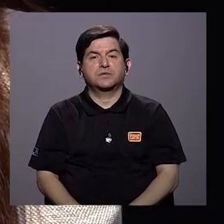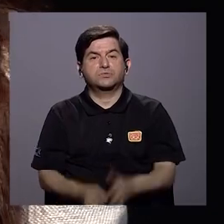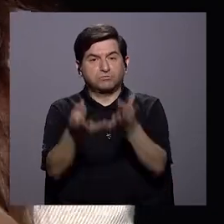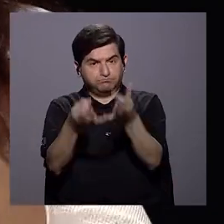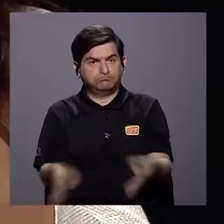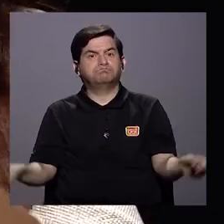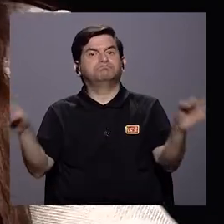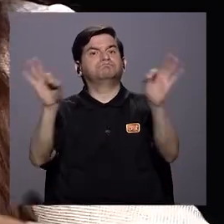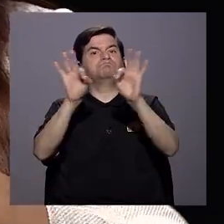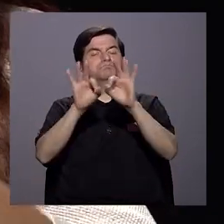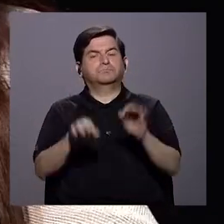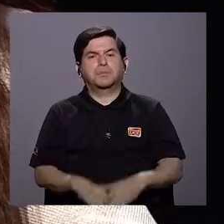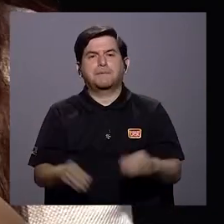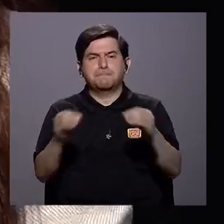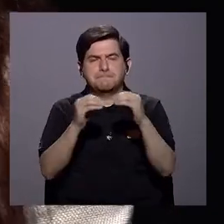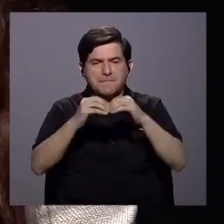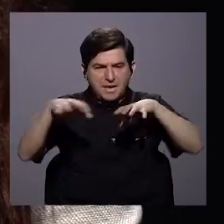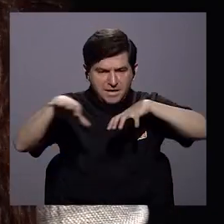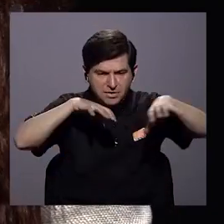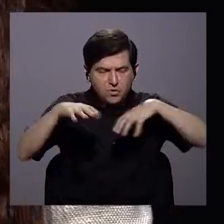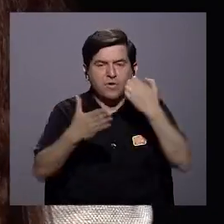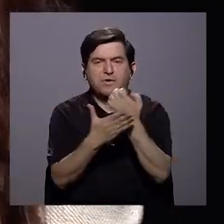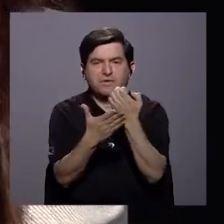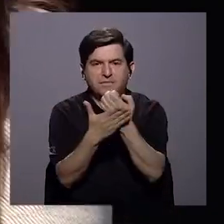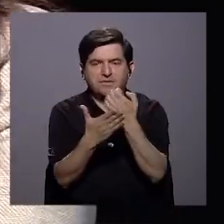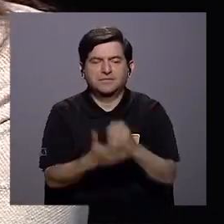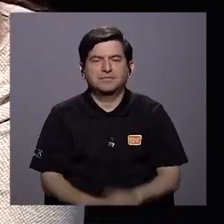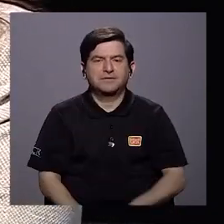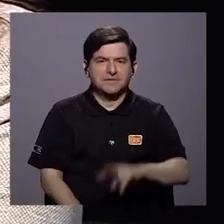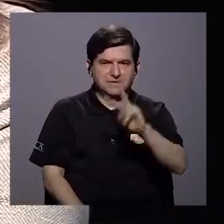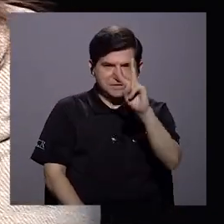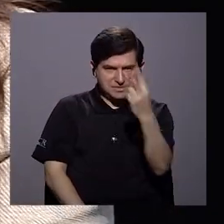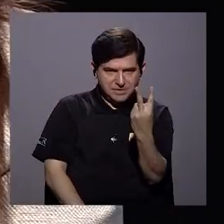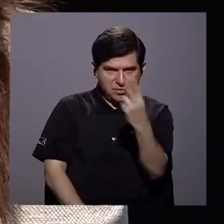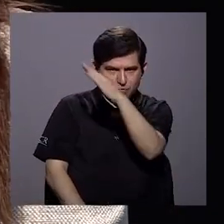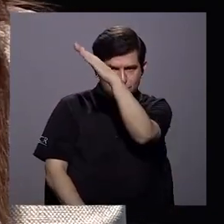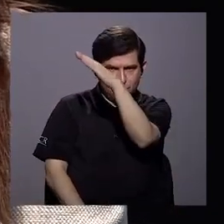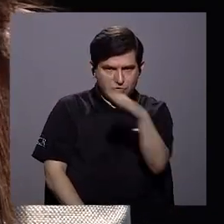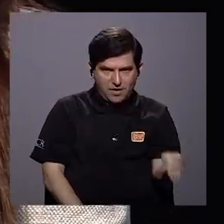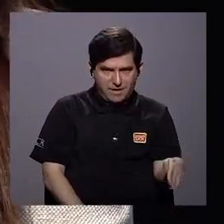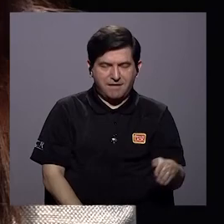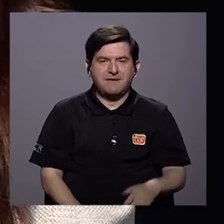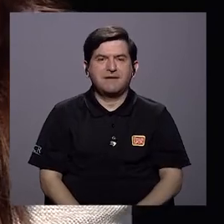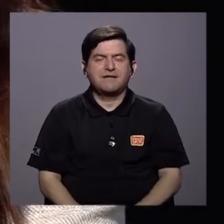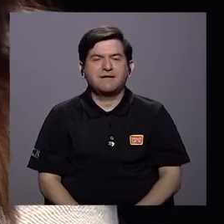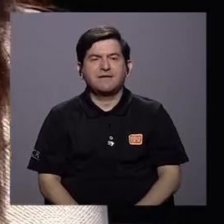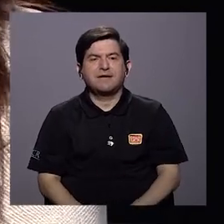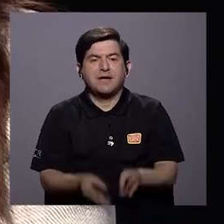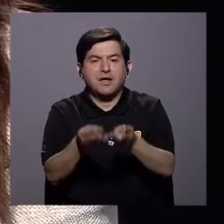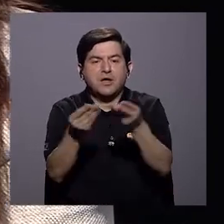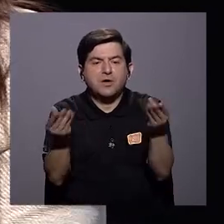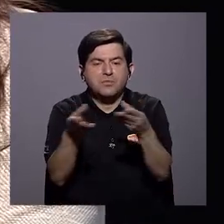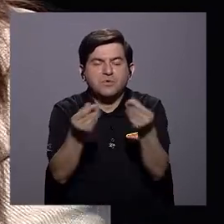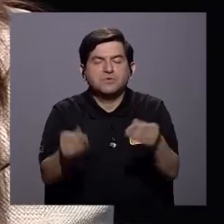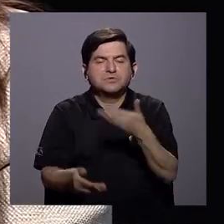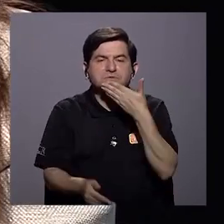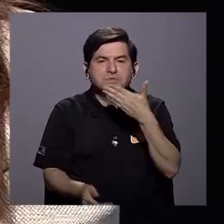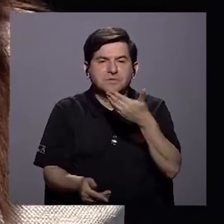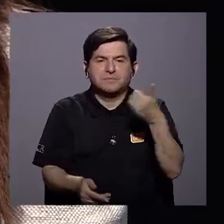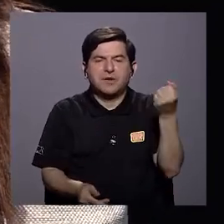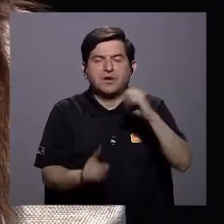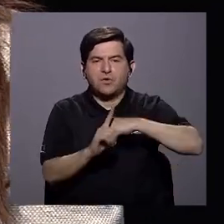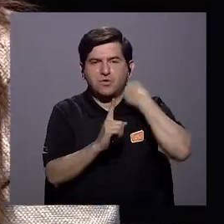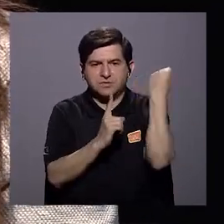potente precisamente para generar mayor dinámica económica. El segundo eje que hemos venido apostando es a la generación de mejores